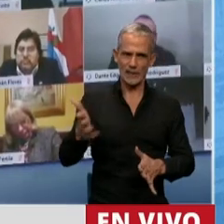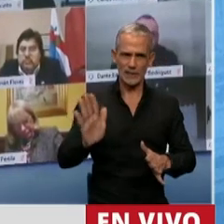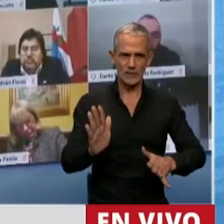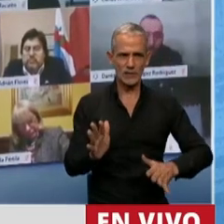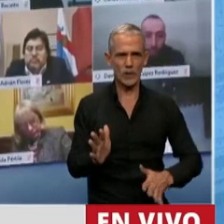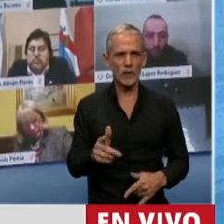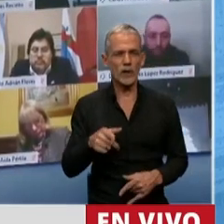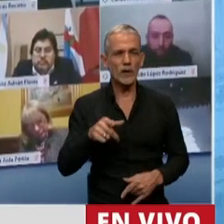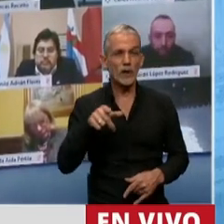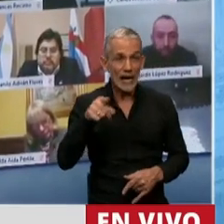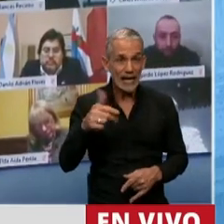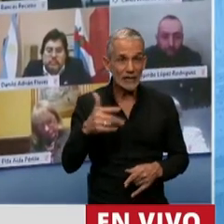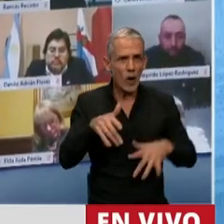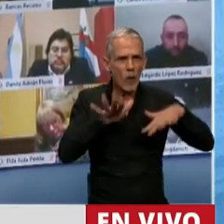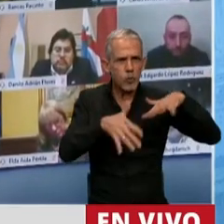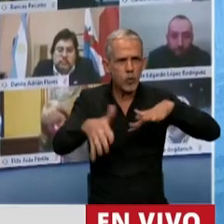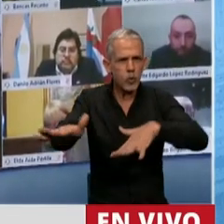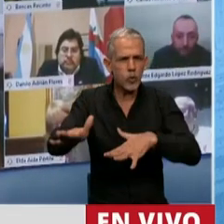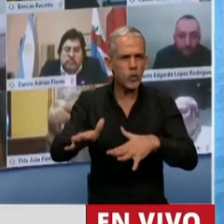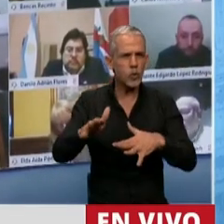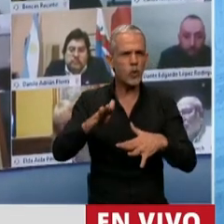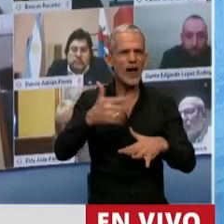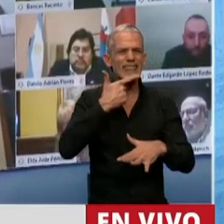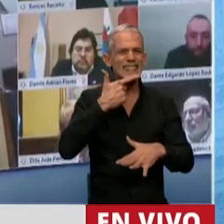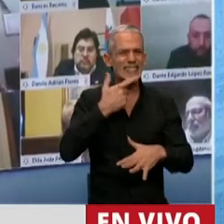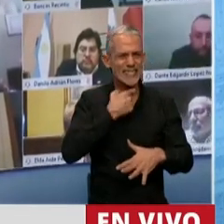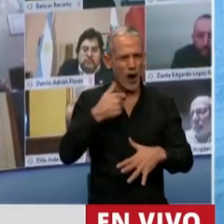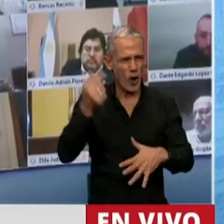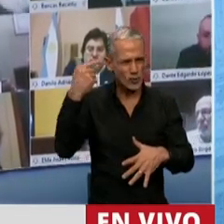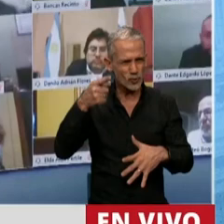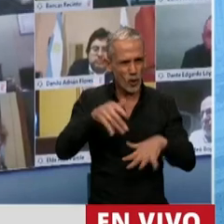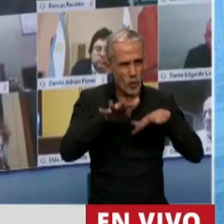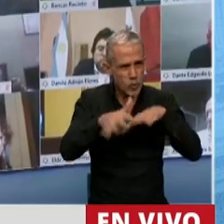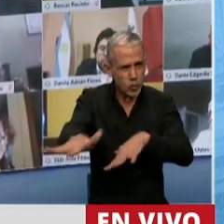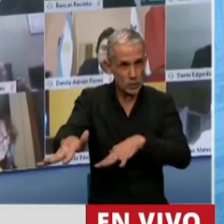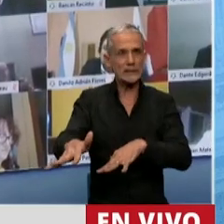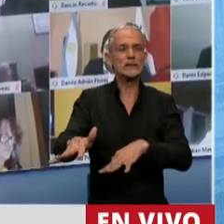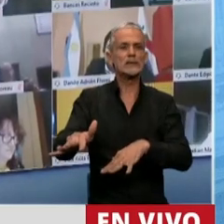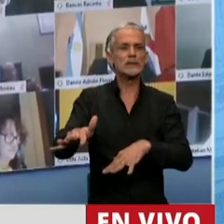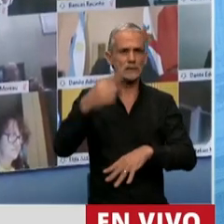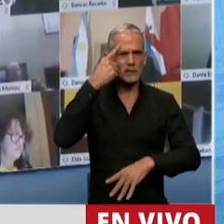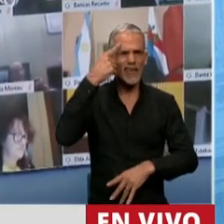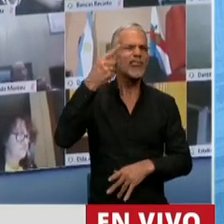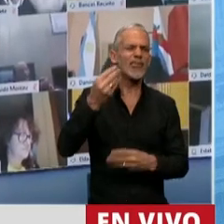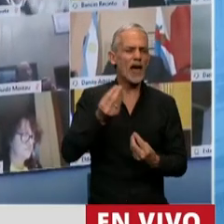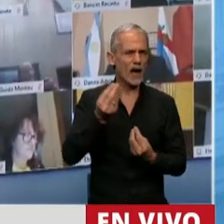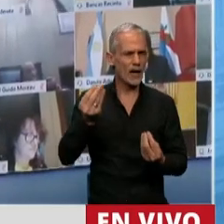auparon esa movilización del 17 de agosto y no se les ocurrió mejor idea